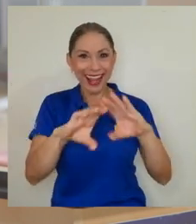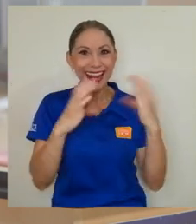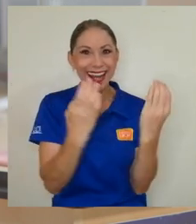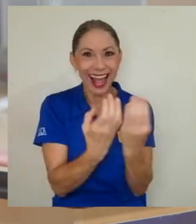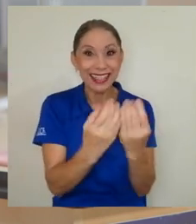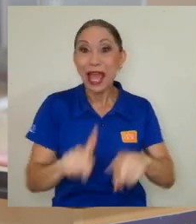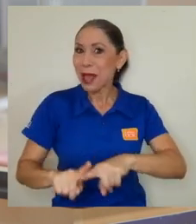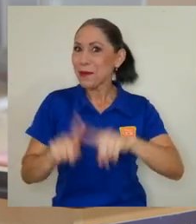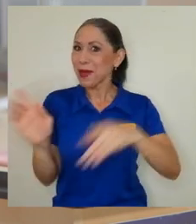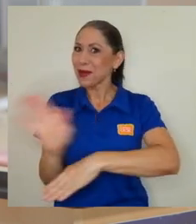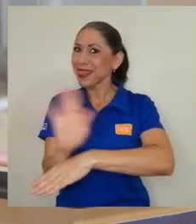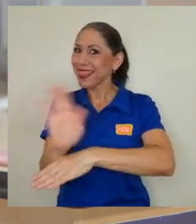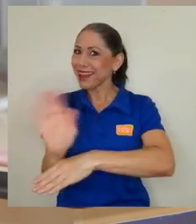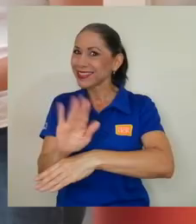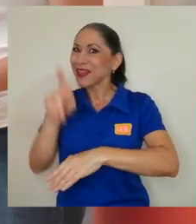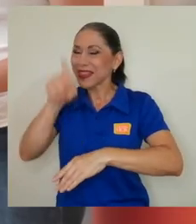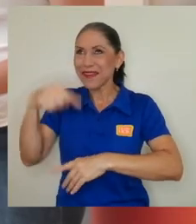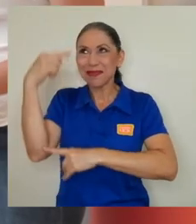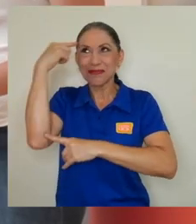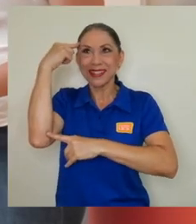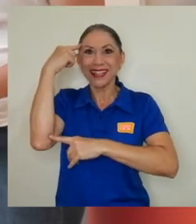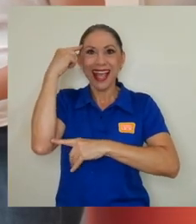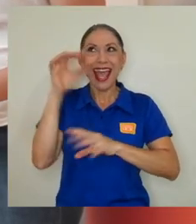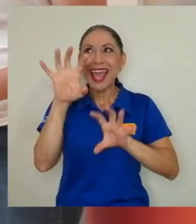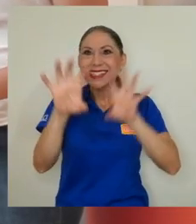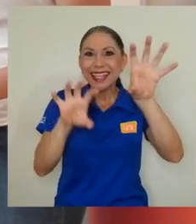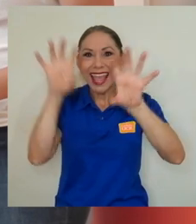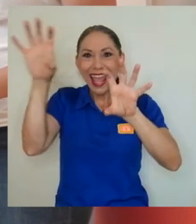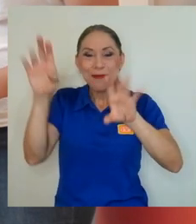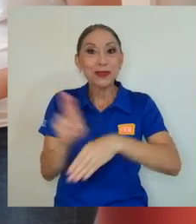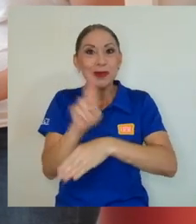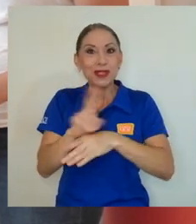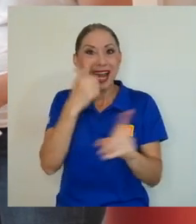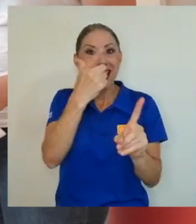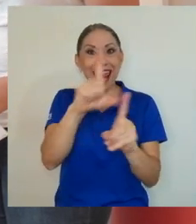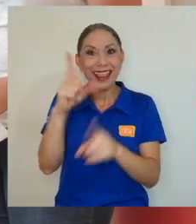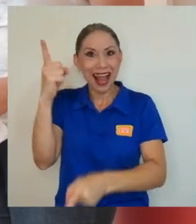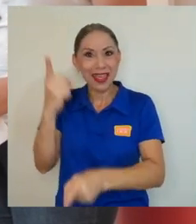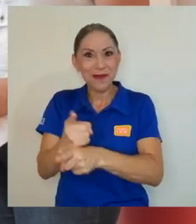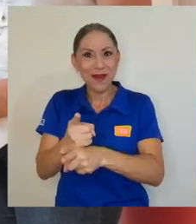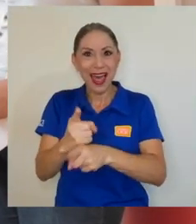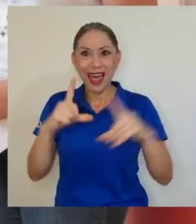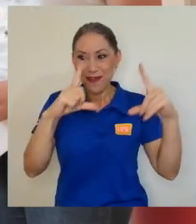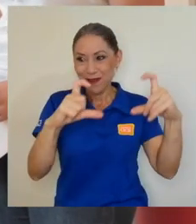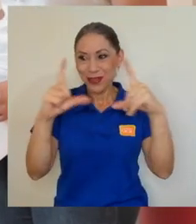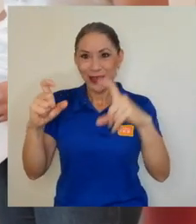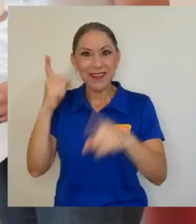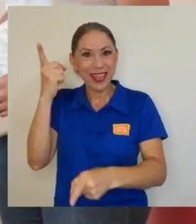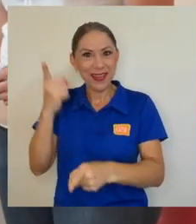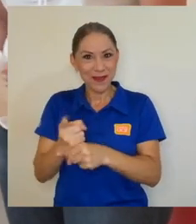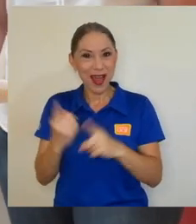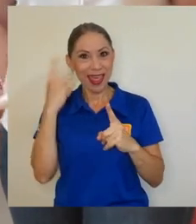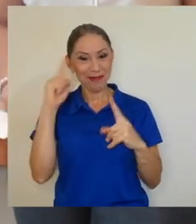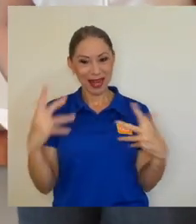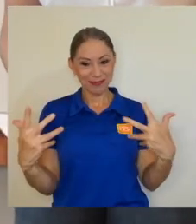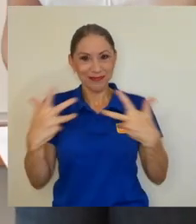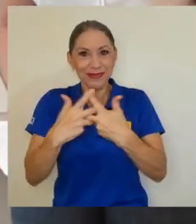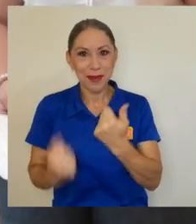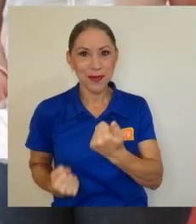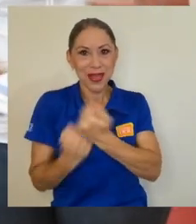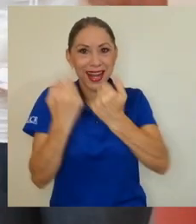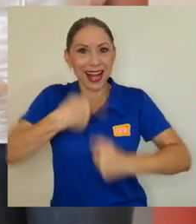tenemos que diseñar esquemas, usar letra adecuada, fotografías adecuadas que apoyen a lo que nosotros estamos comunicando.